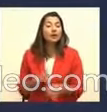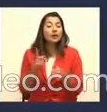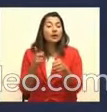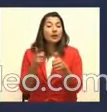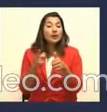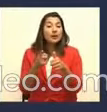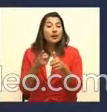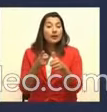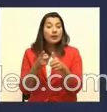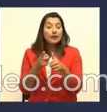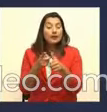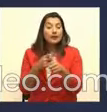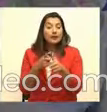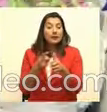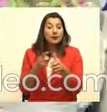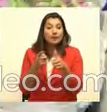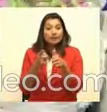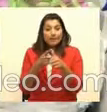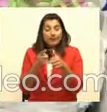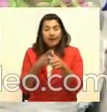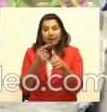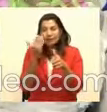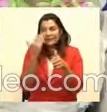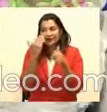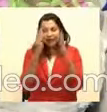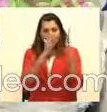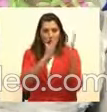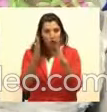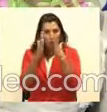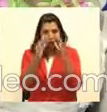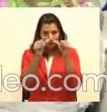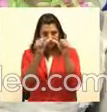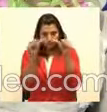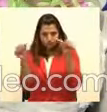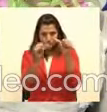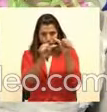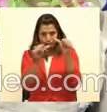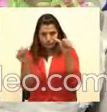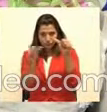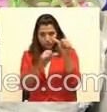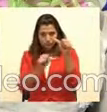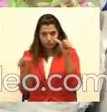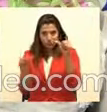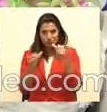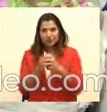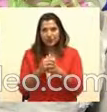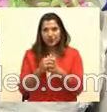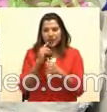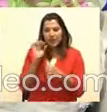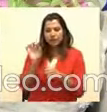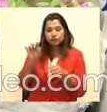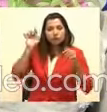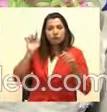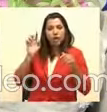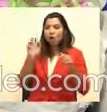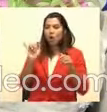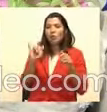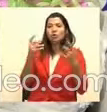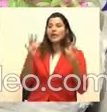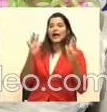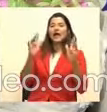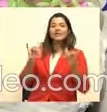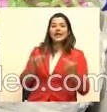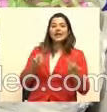pongo, pongo esta la tira y después busco la otra parte. Sí, este. No, y hasta hace toques como que ya está, o sea, listo, sigo. Sí, sí,